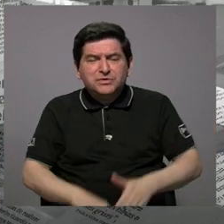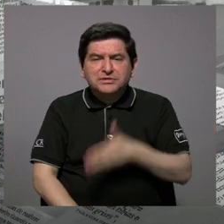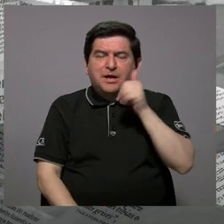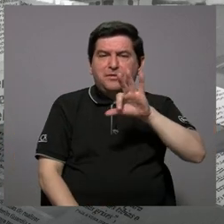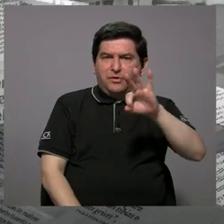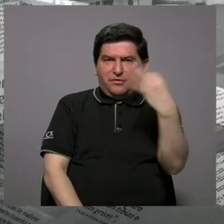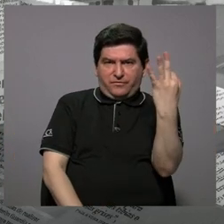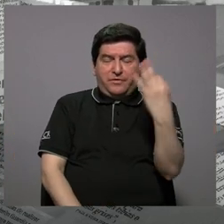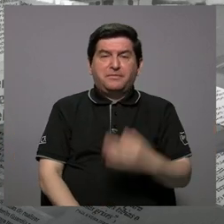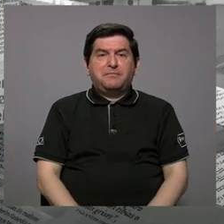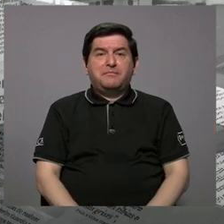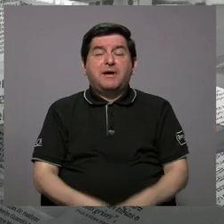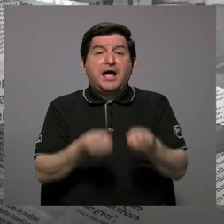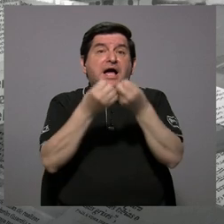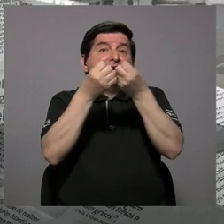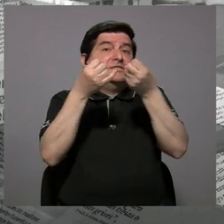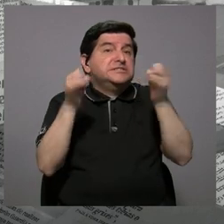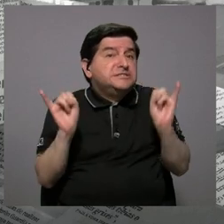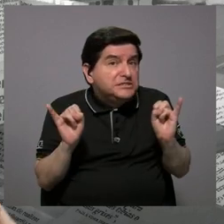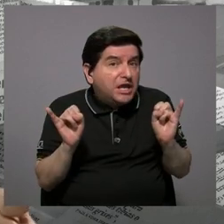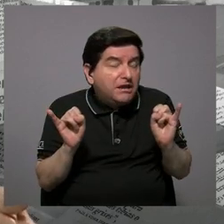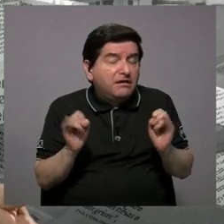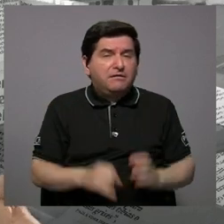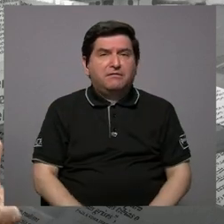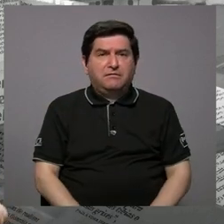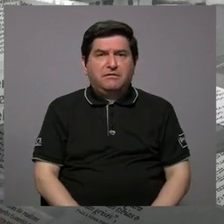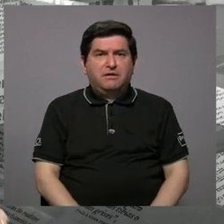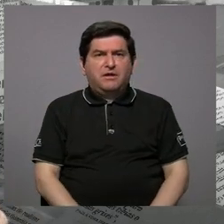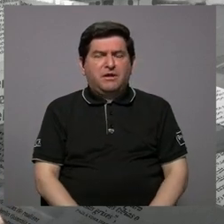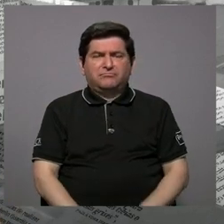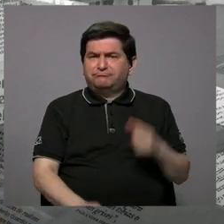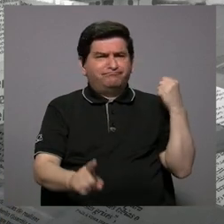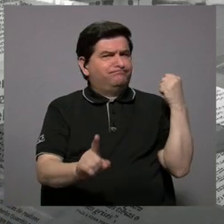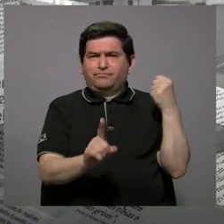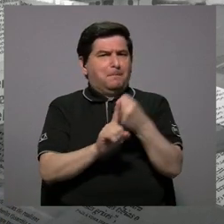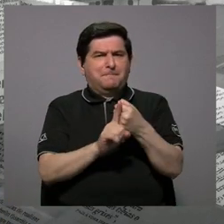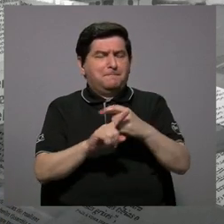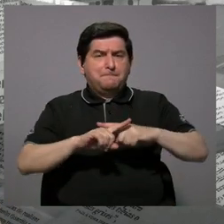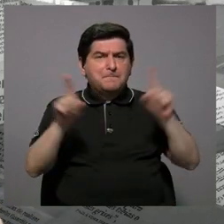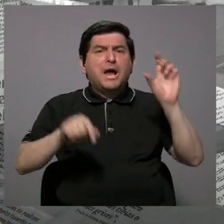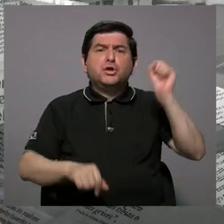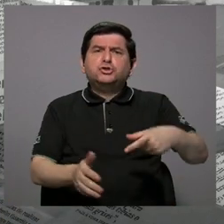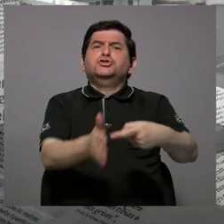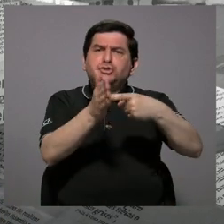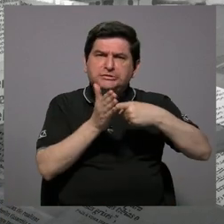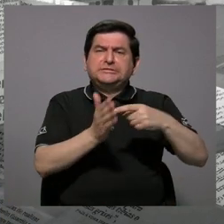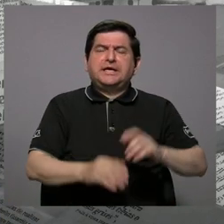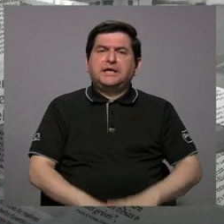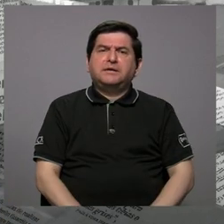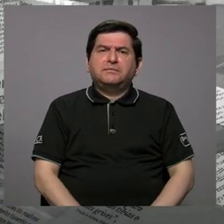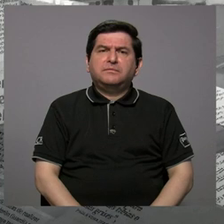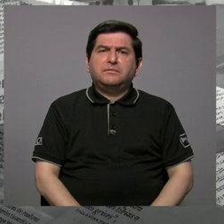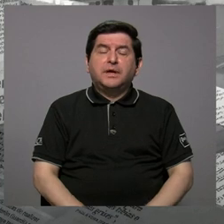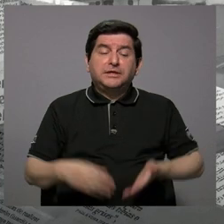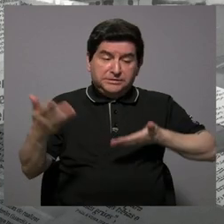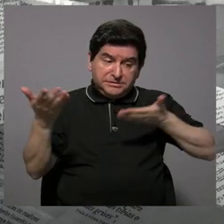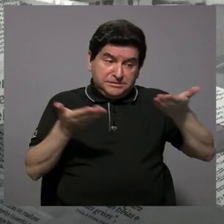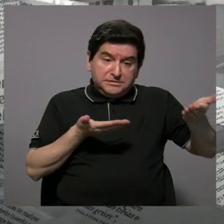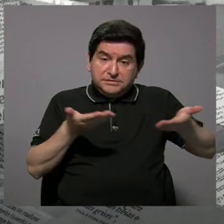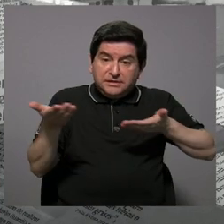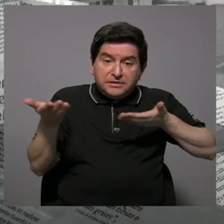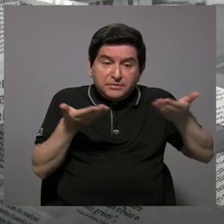la mejor manera, sin ir al choque, pero sí exigiendo un servicio